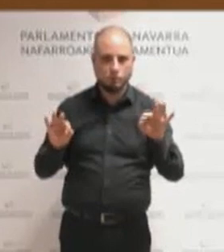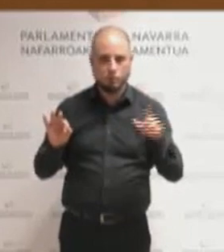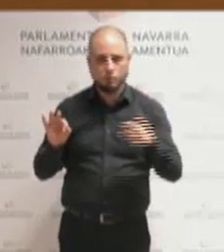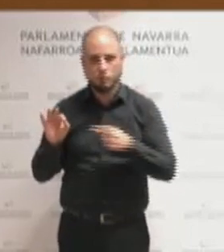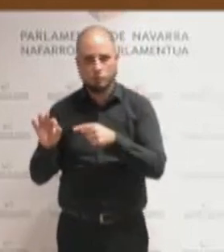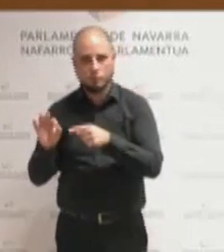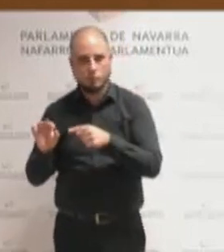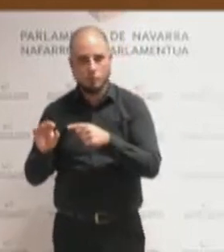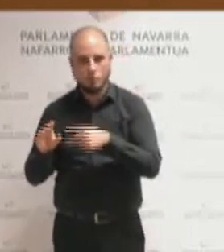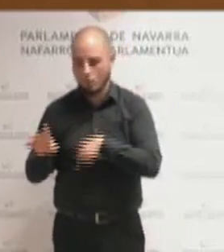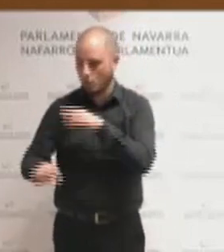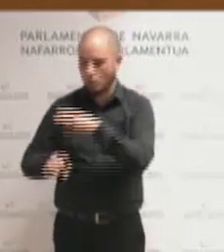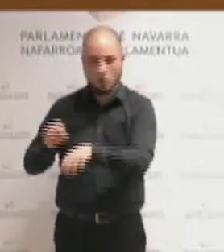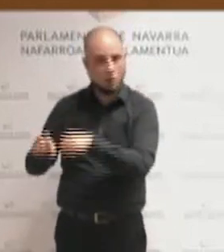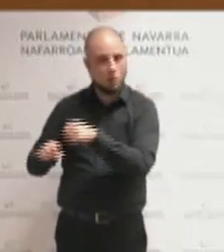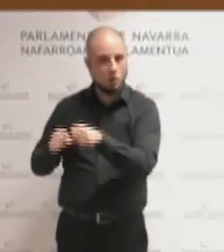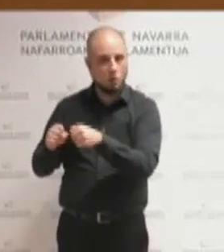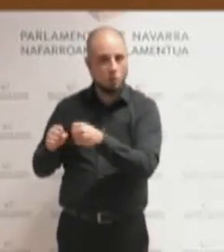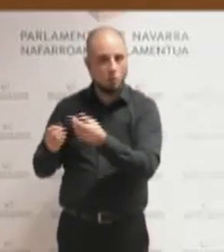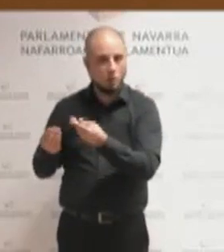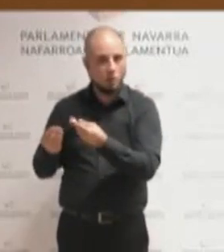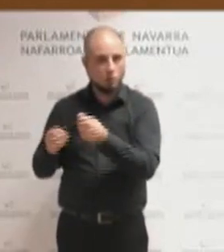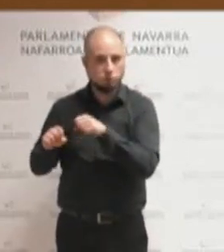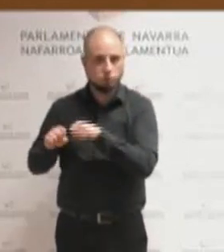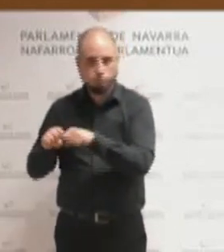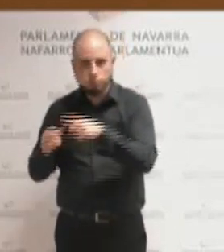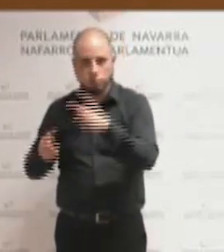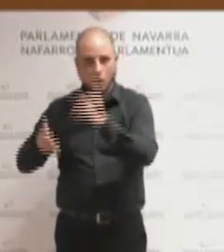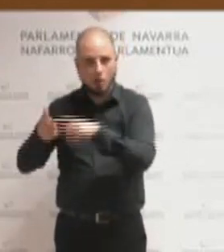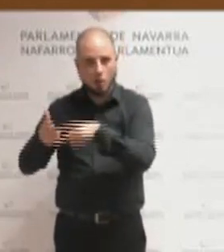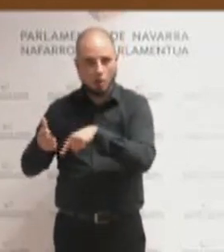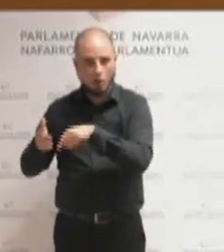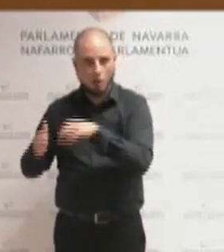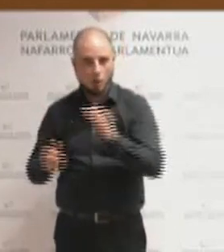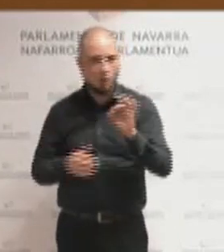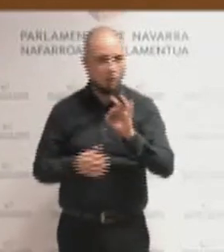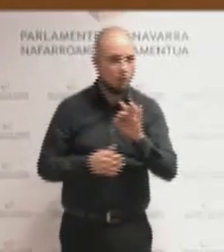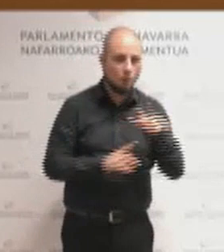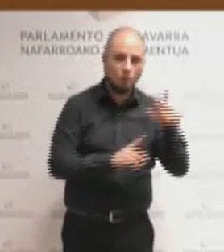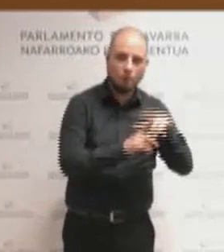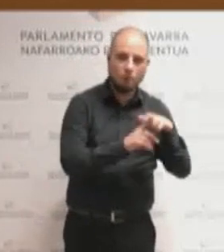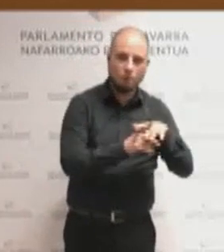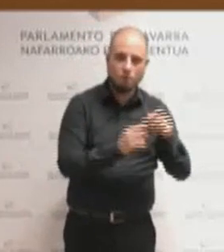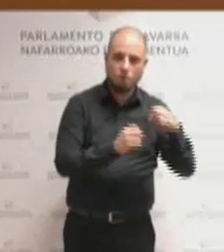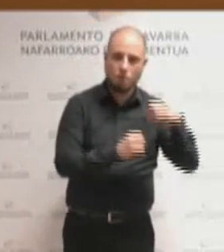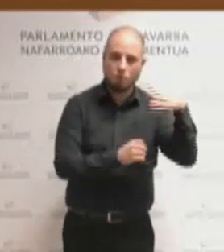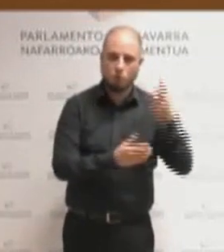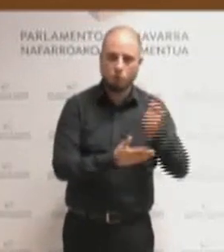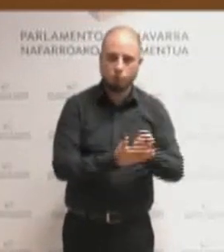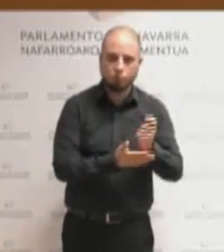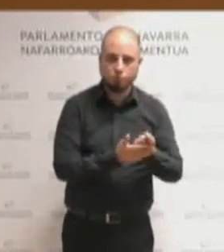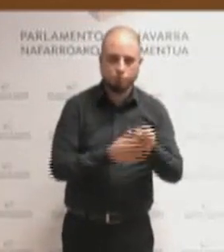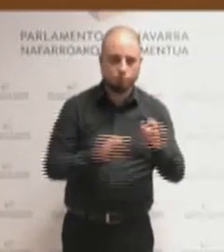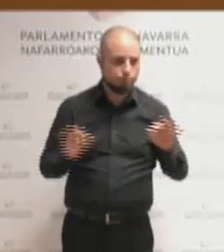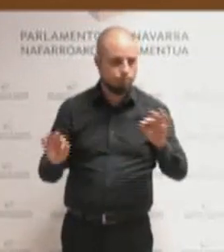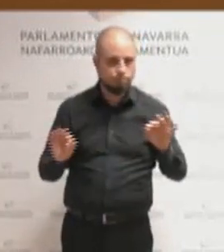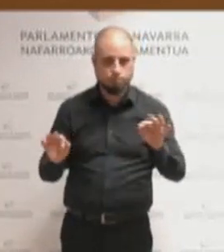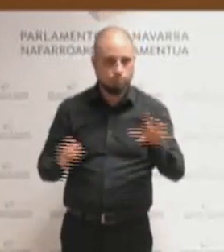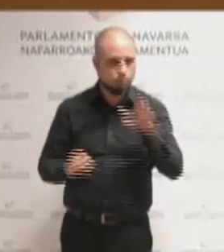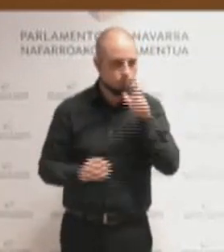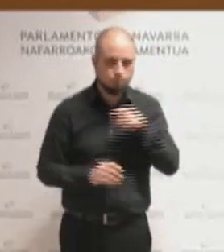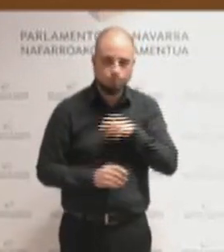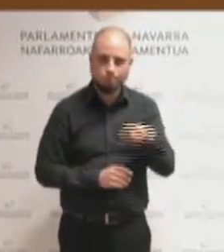cesta de la compra, hacer frente al pago del alquiler o hacer frente al pago de la luz que se ha convertido, se está convirtiendo en un